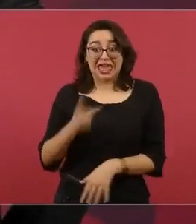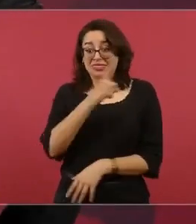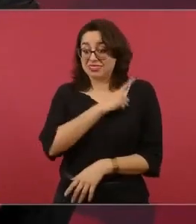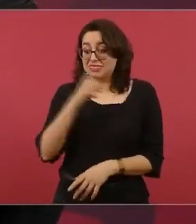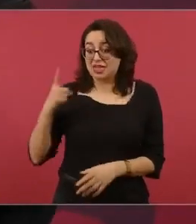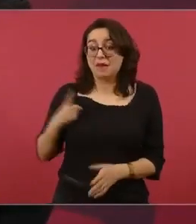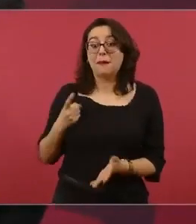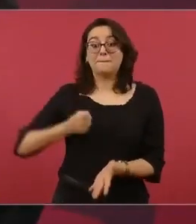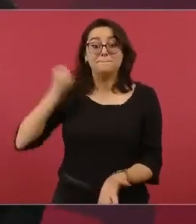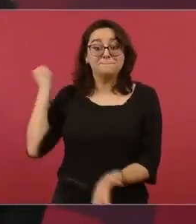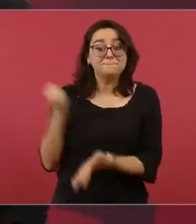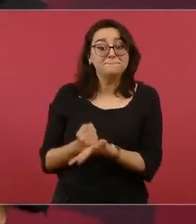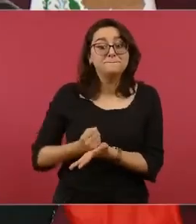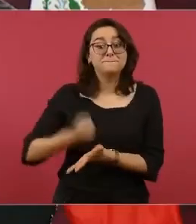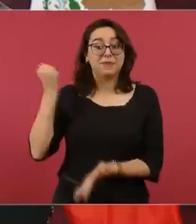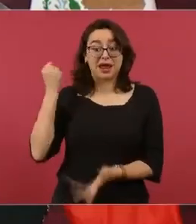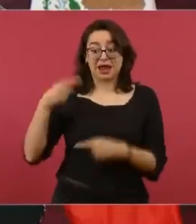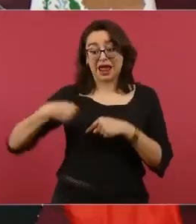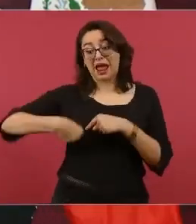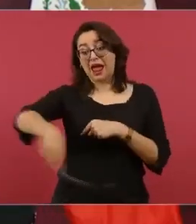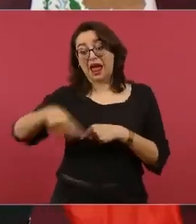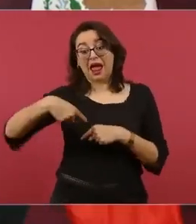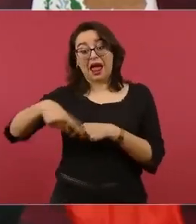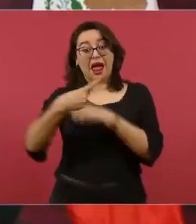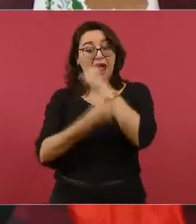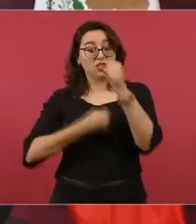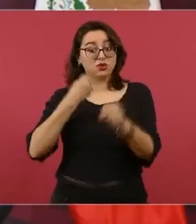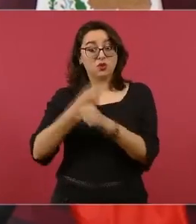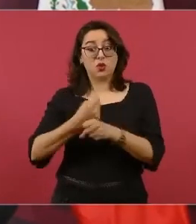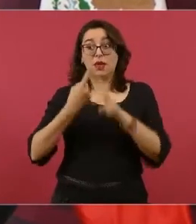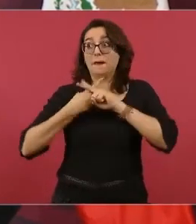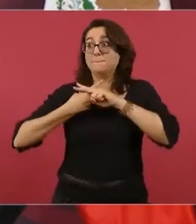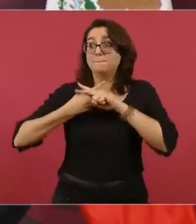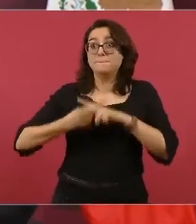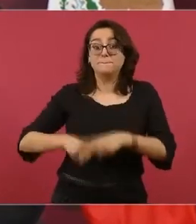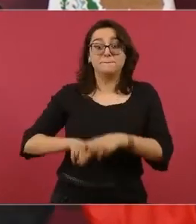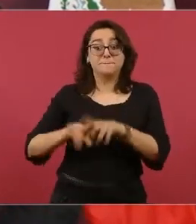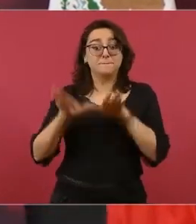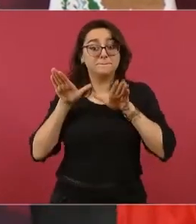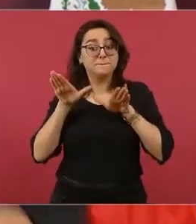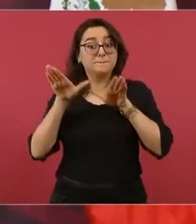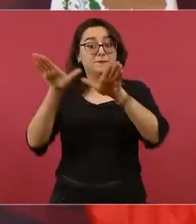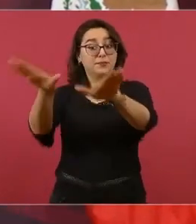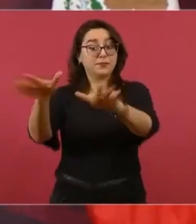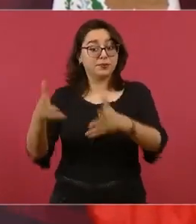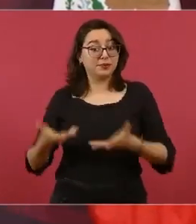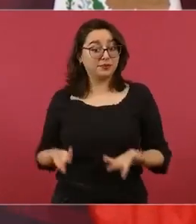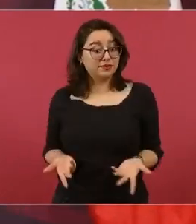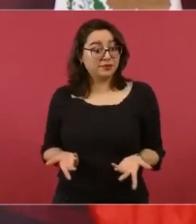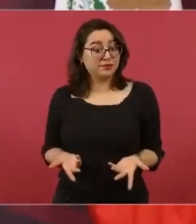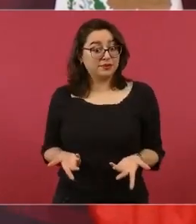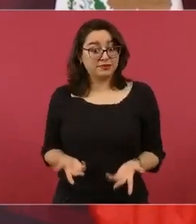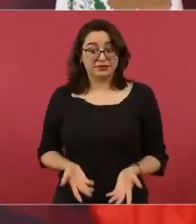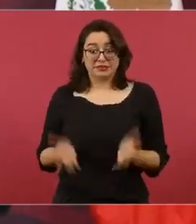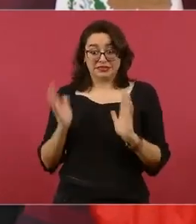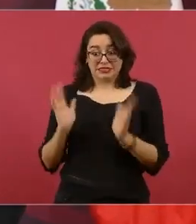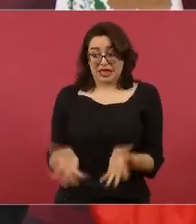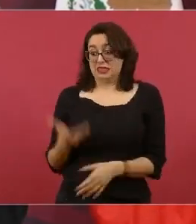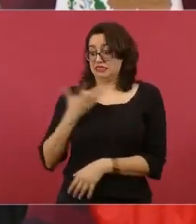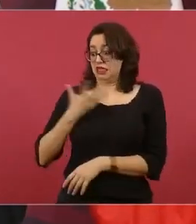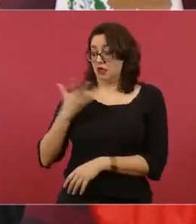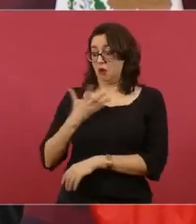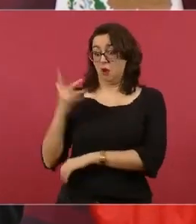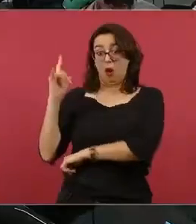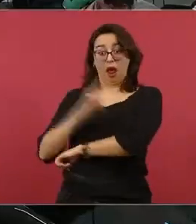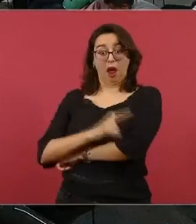empieza a volar, empiezan a volar los aviones de la nueva línea.